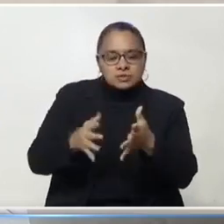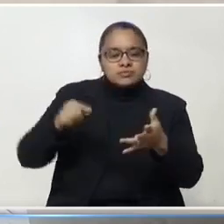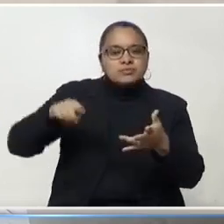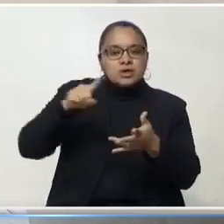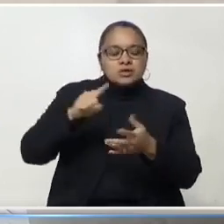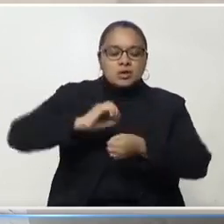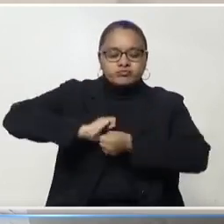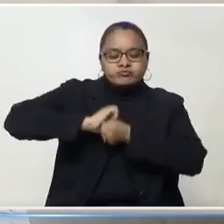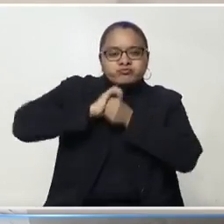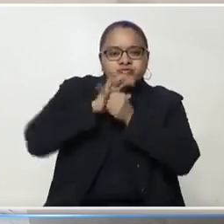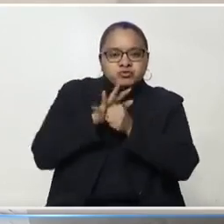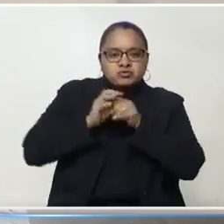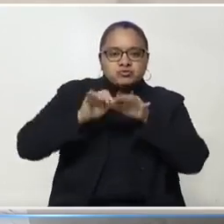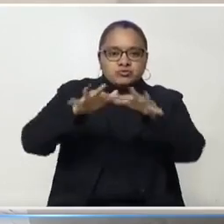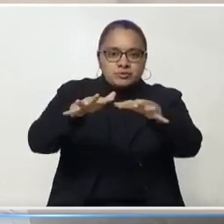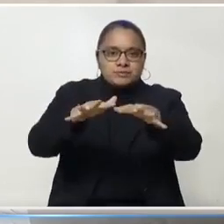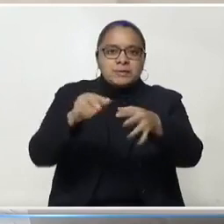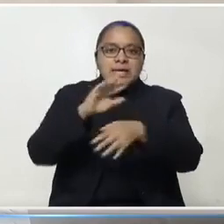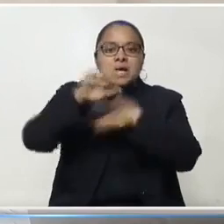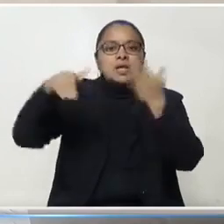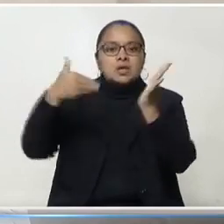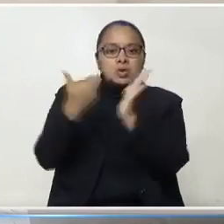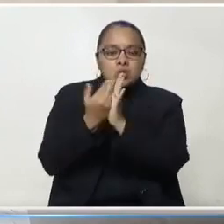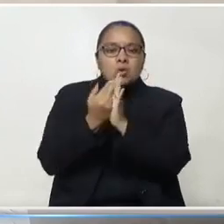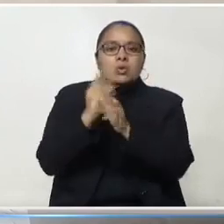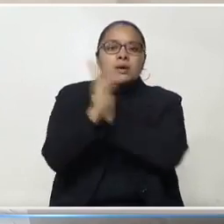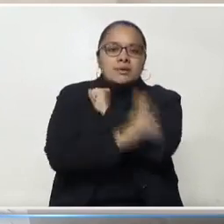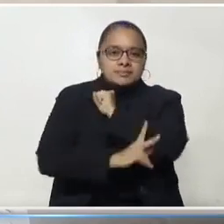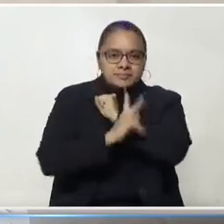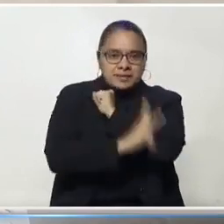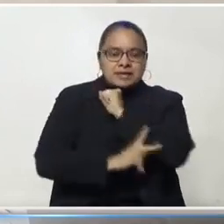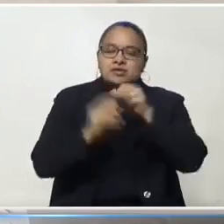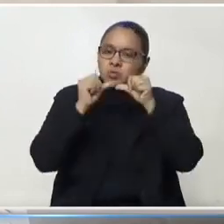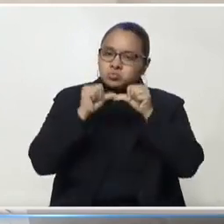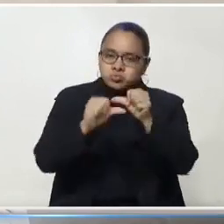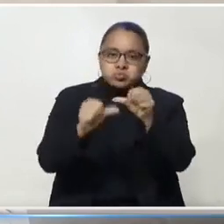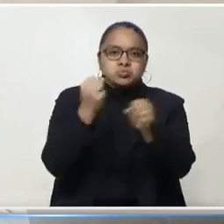COVID-19 se mantiene en todo el territorio nacional.